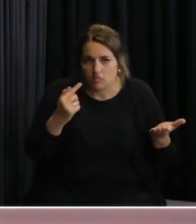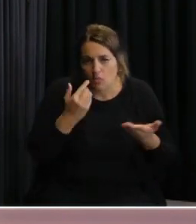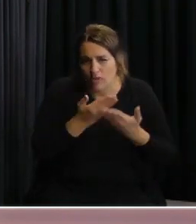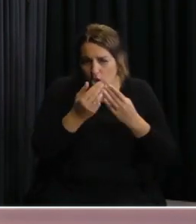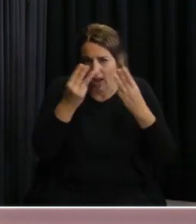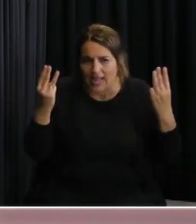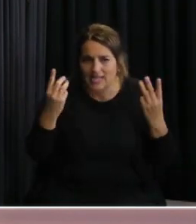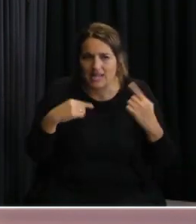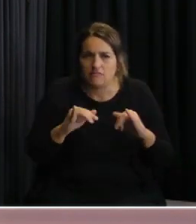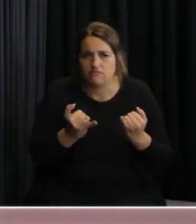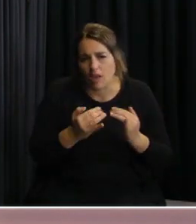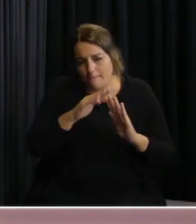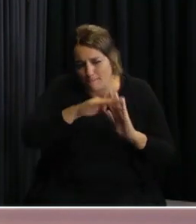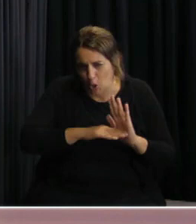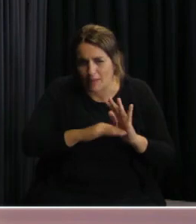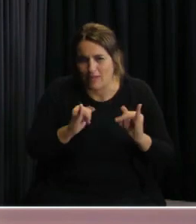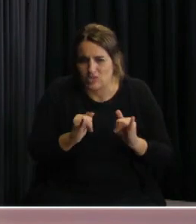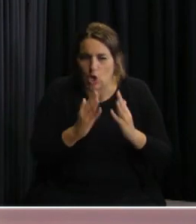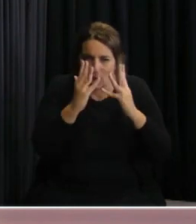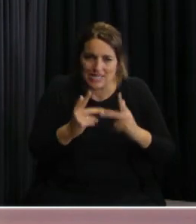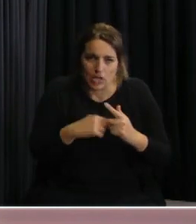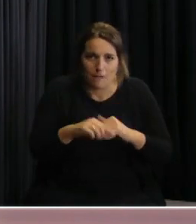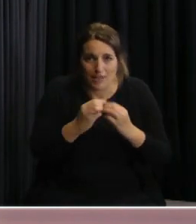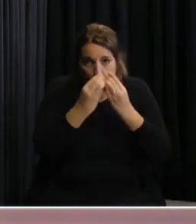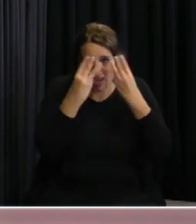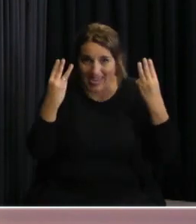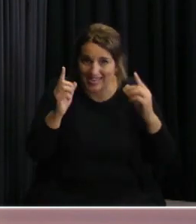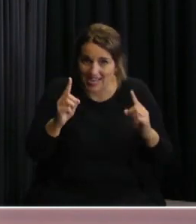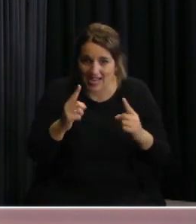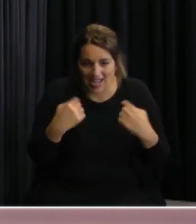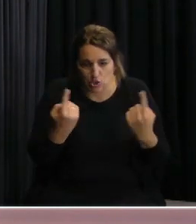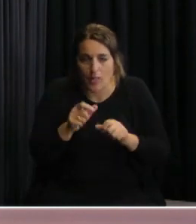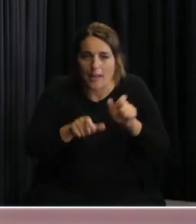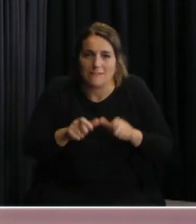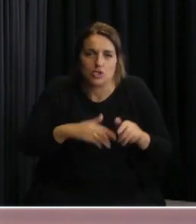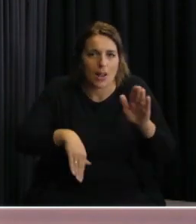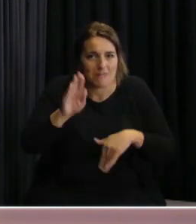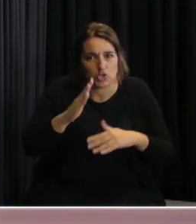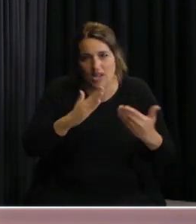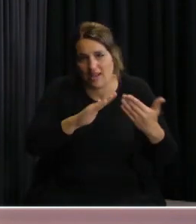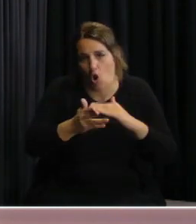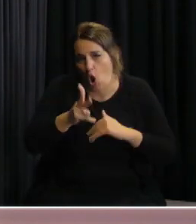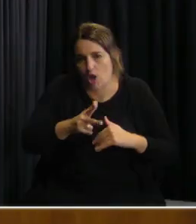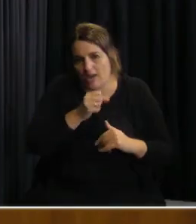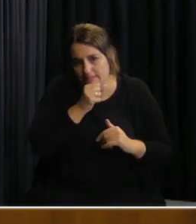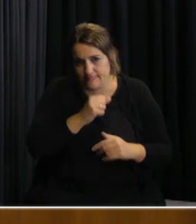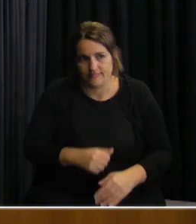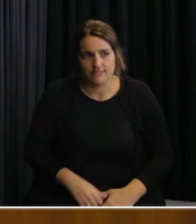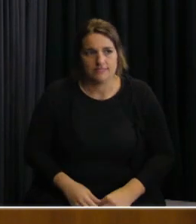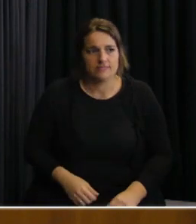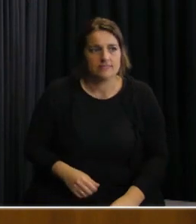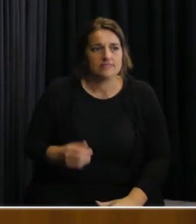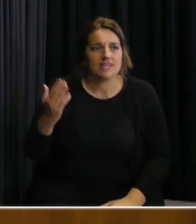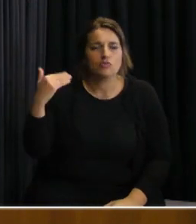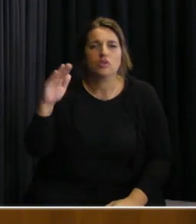general programado pero general a todos aquellos personas mayores que están en residencia las